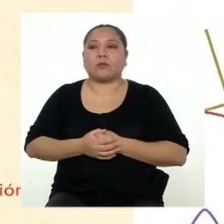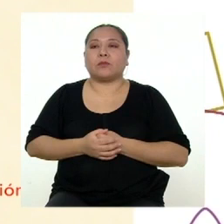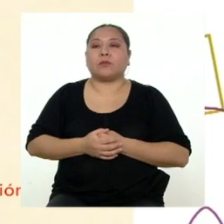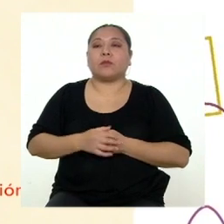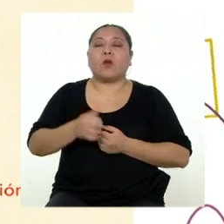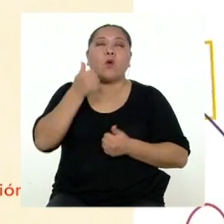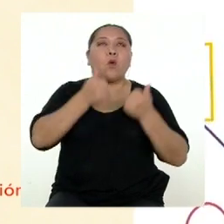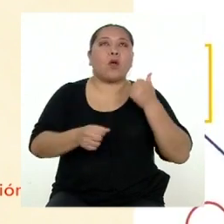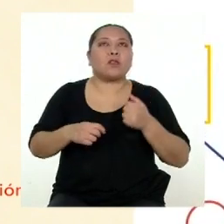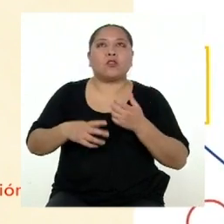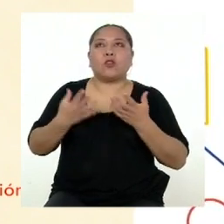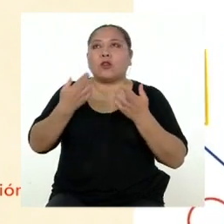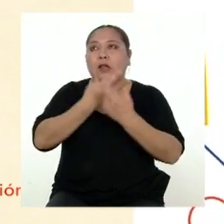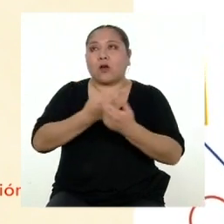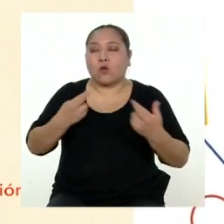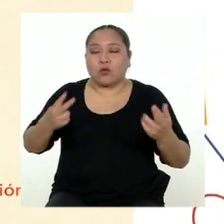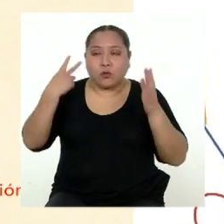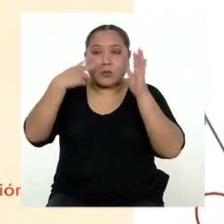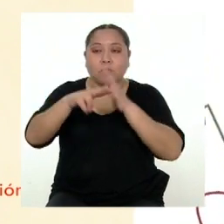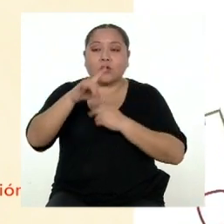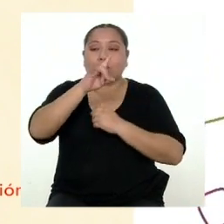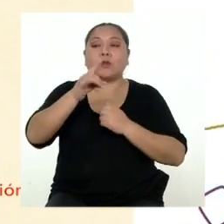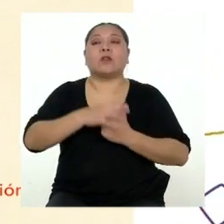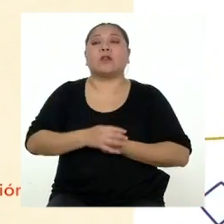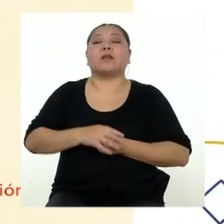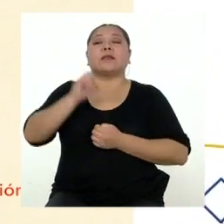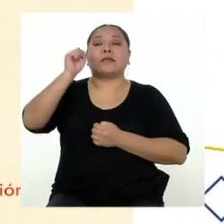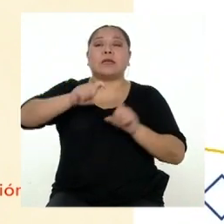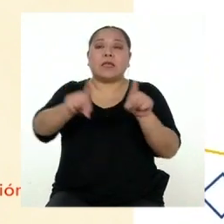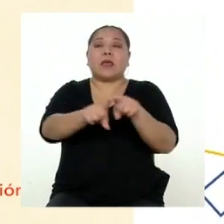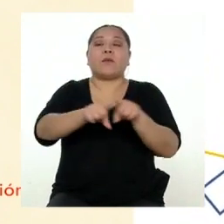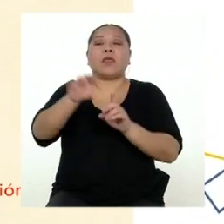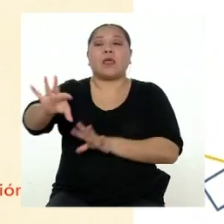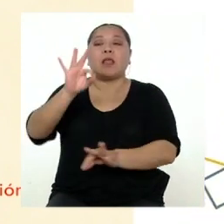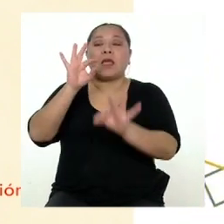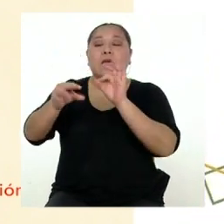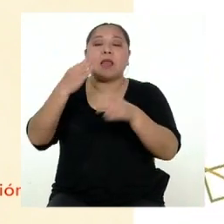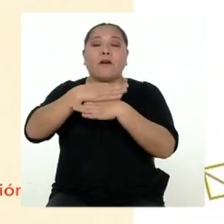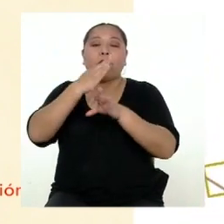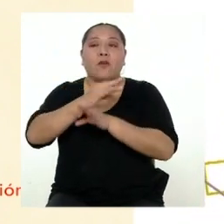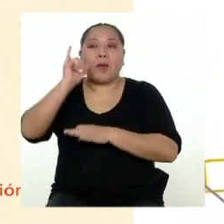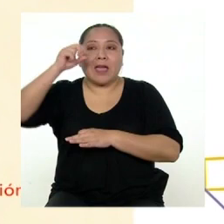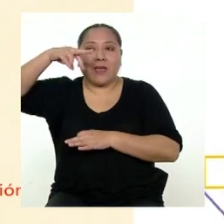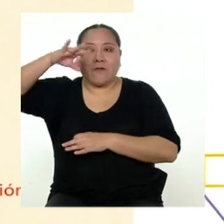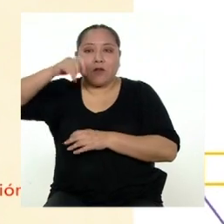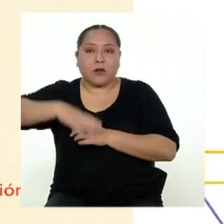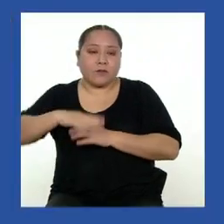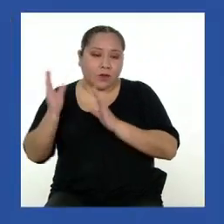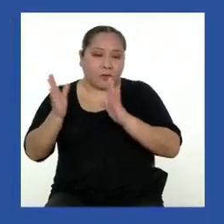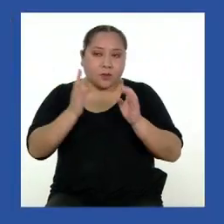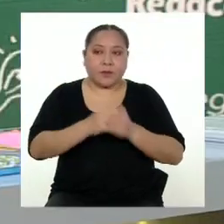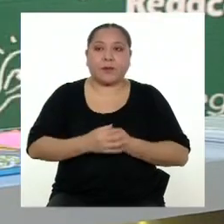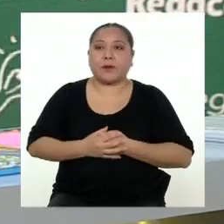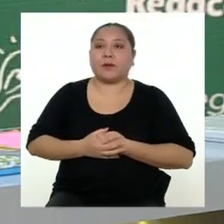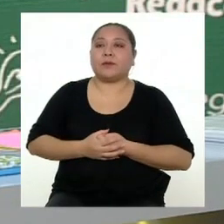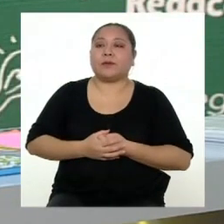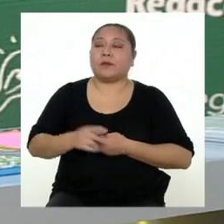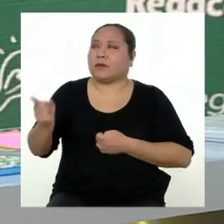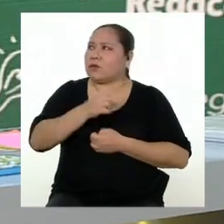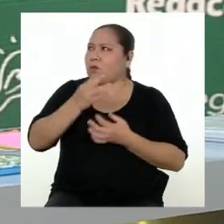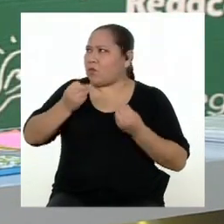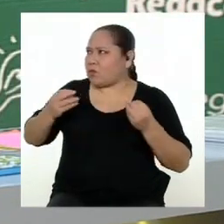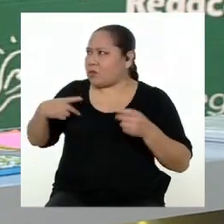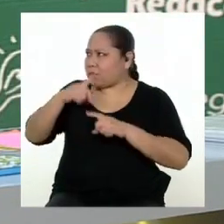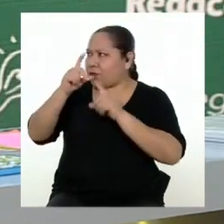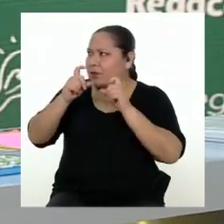¿Qué recursos visuales usaré? Debemos también elegir el tipo de infografía que vamos a desarrollar. Son varias